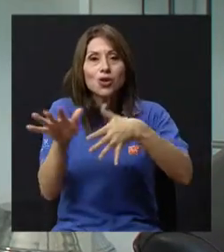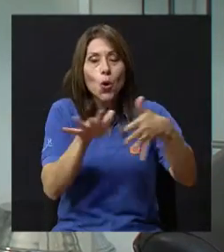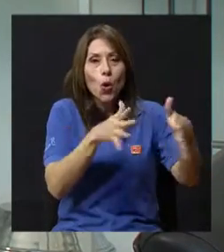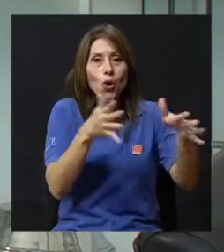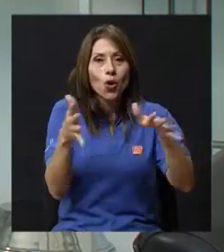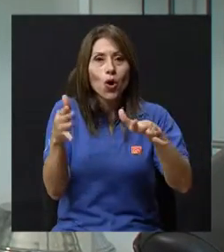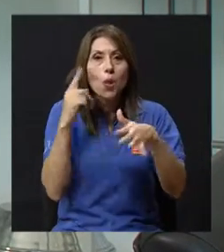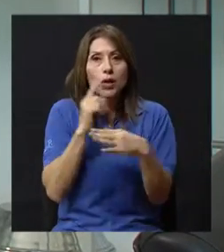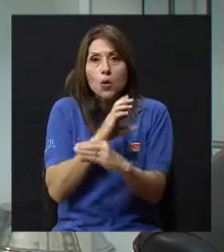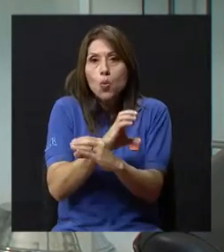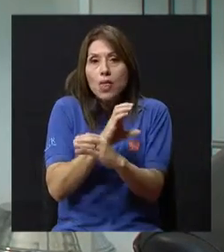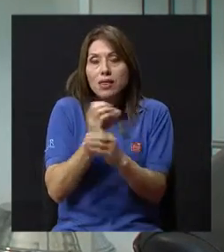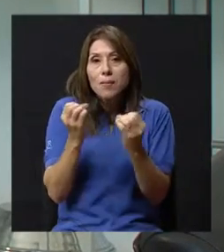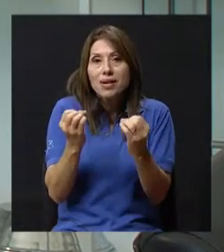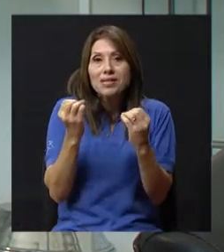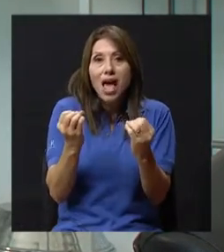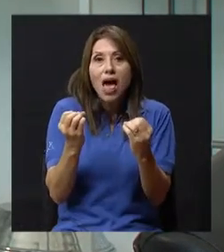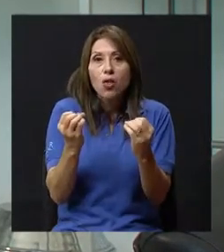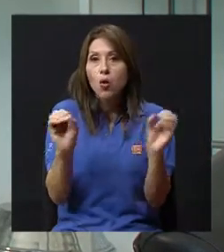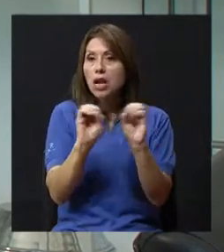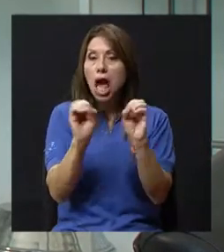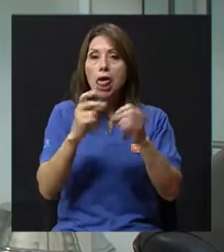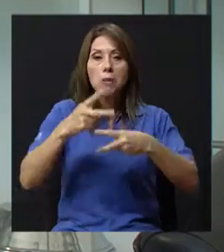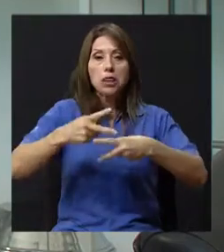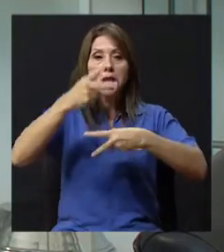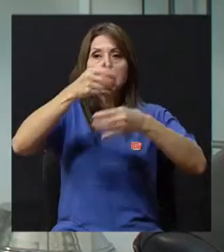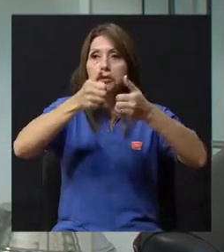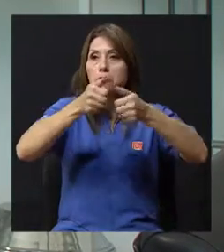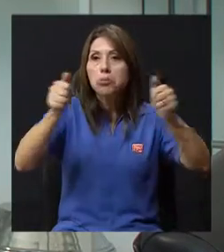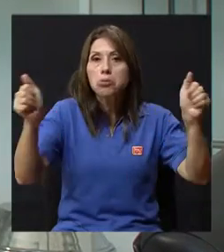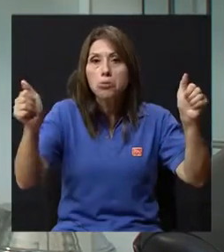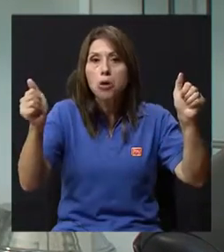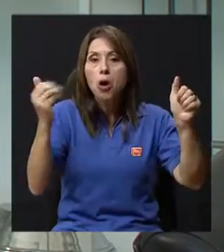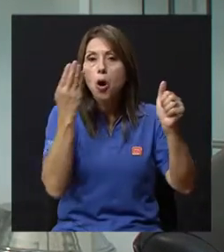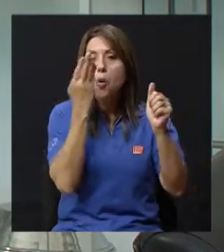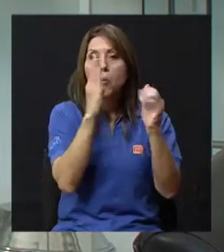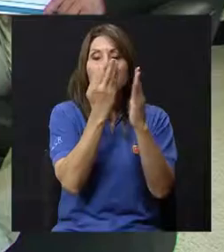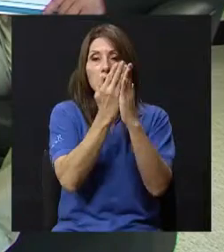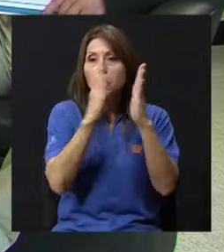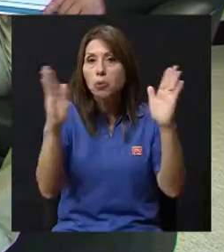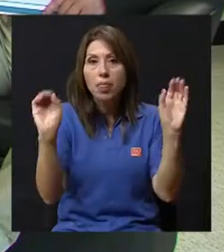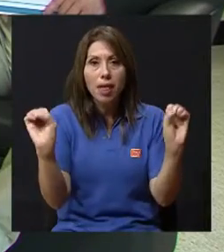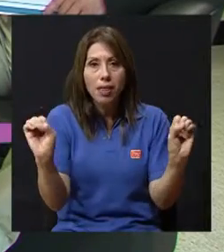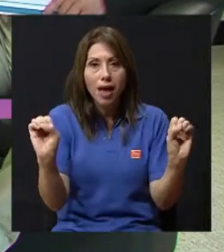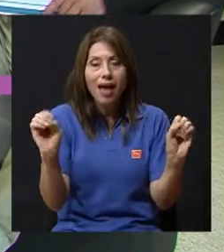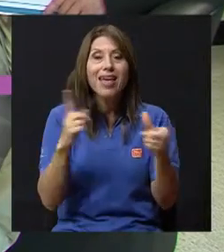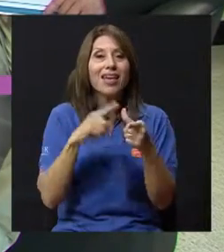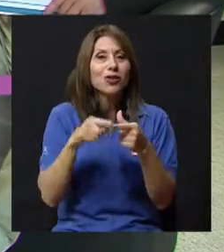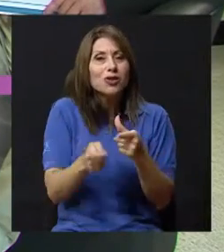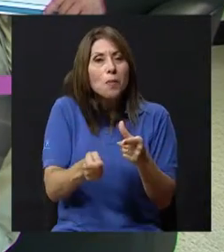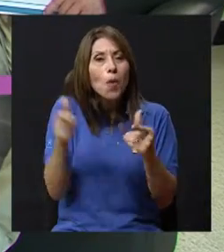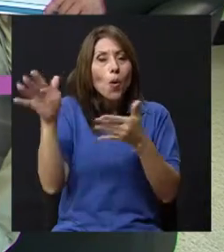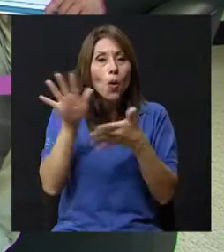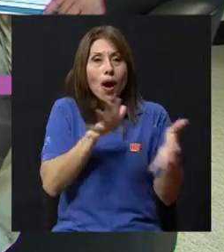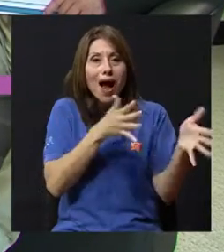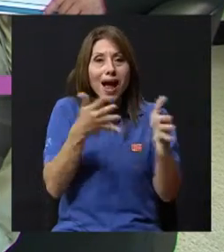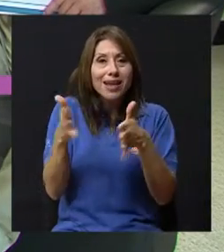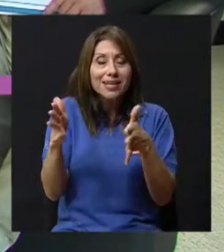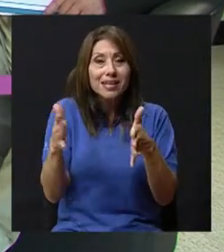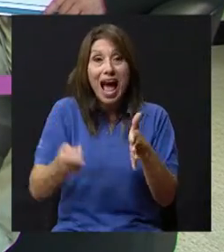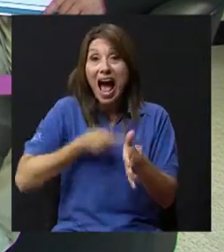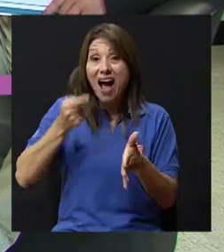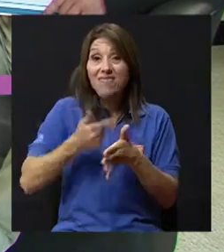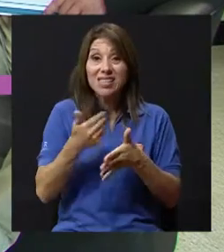demasiado, no las ventilan. Entonces, son casas que están encerradas, a veces tienen alfombras, a veces llevan